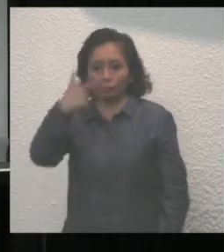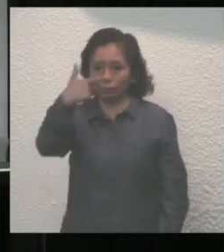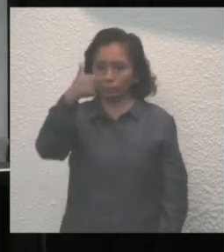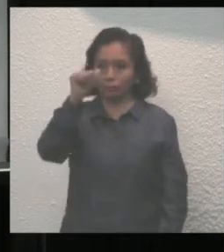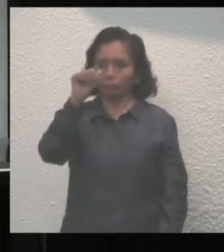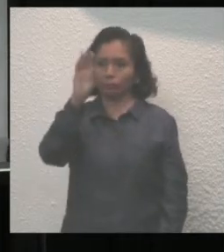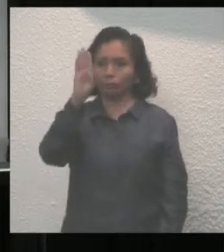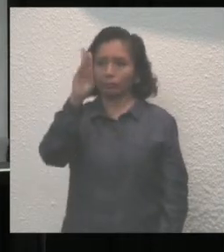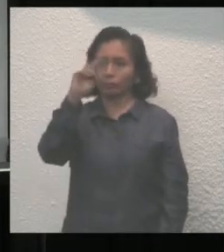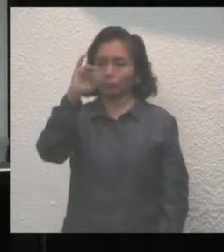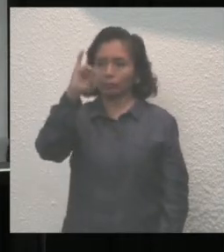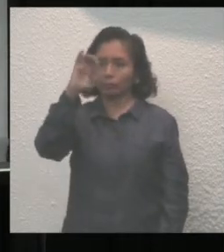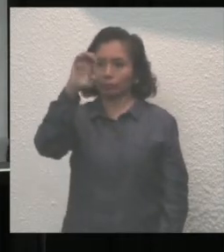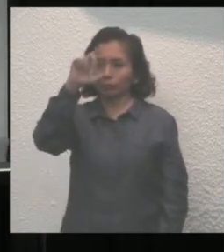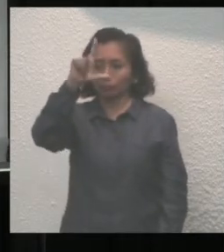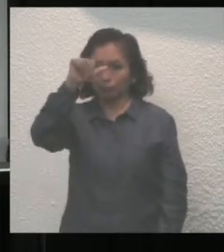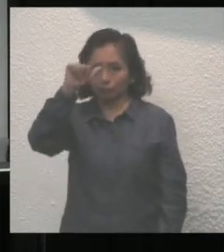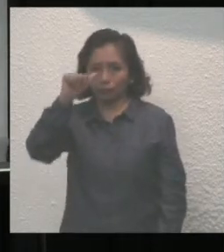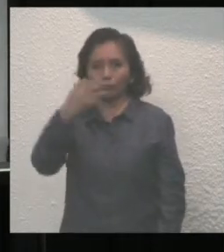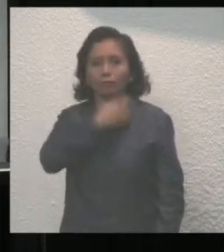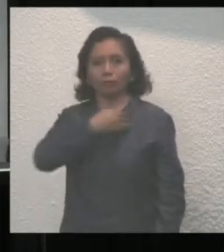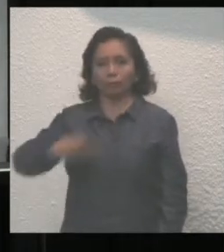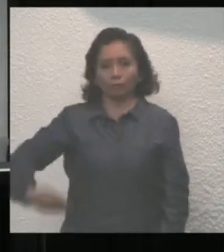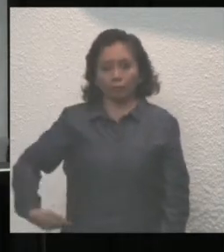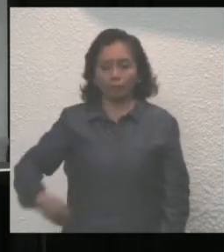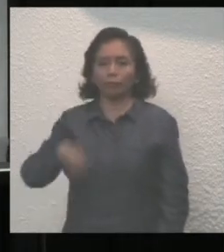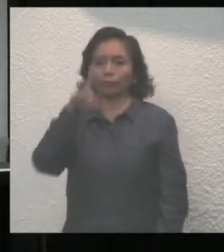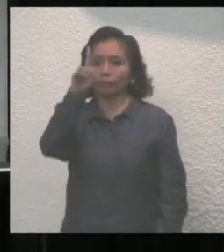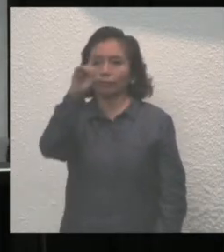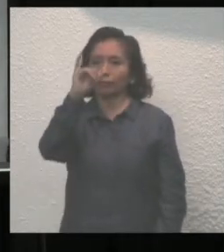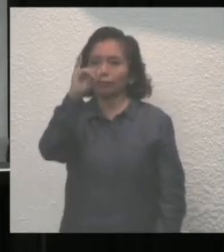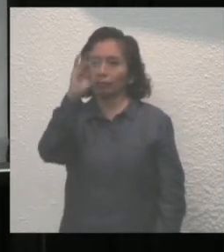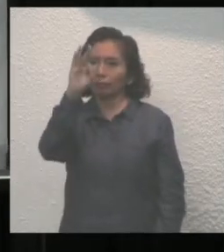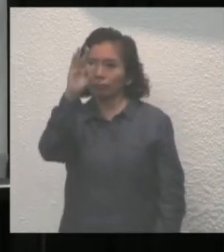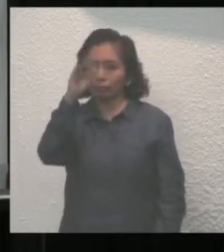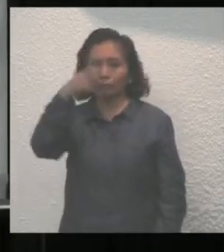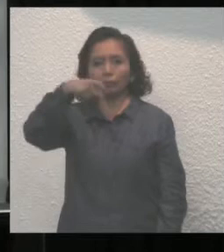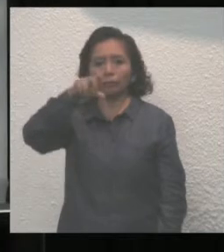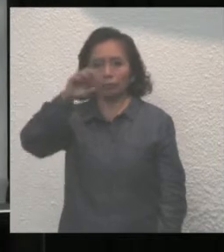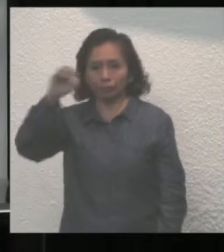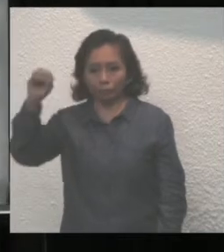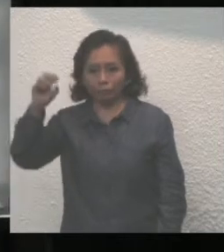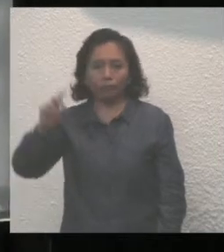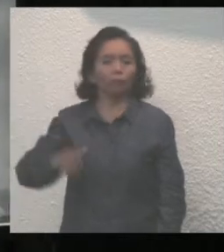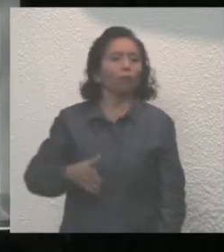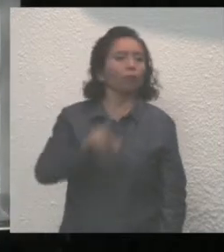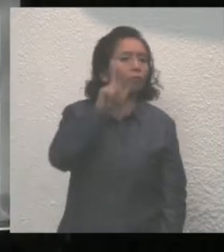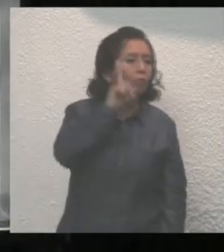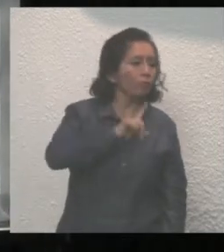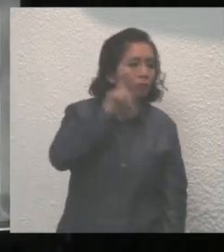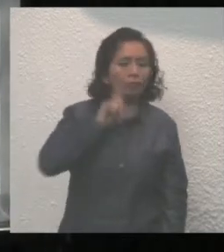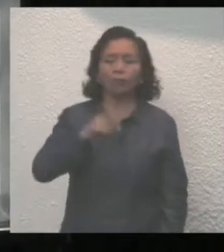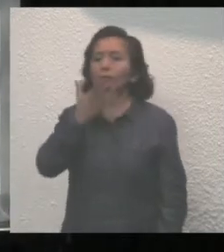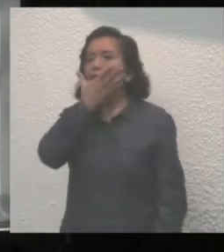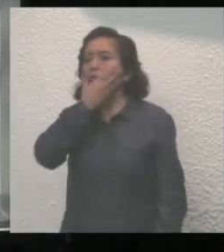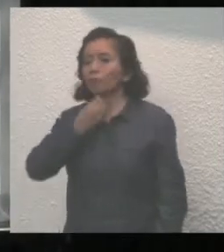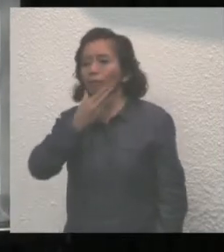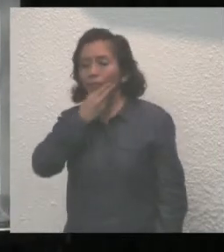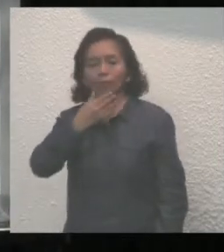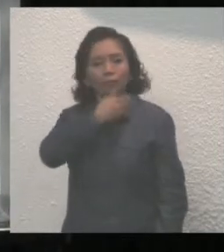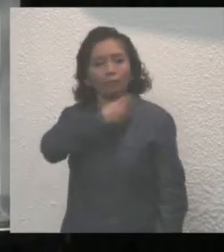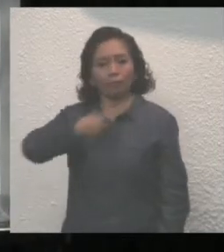Rejot de Joaquín, Presidenta del Sistema DIF Quintana Roo. Señoras y señores presidentes